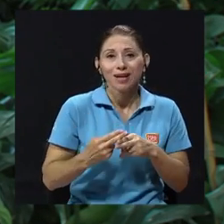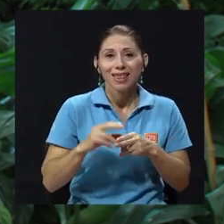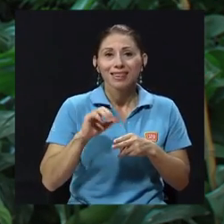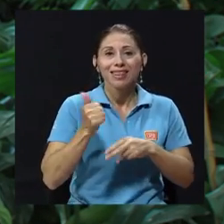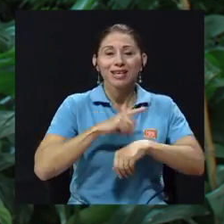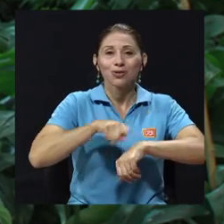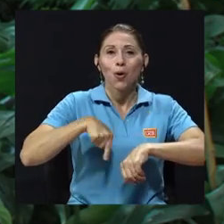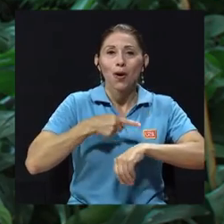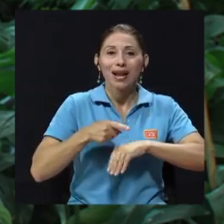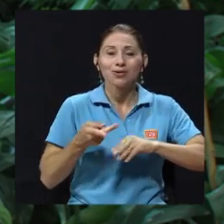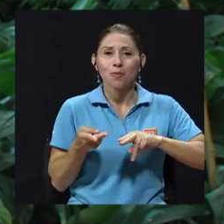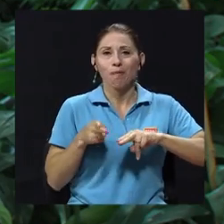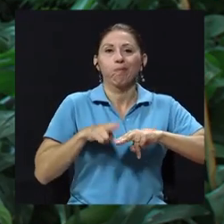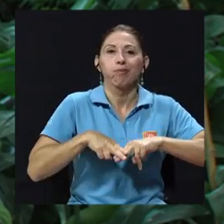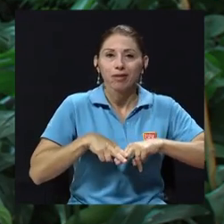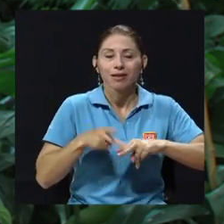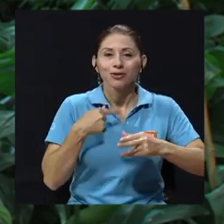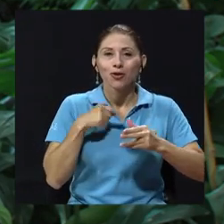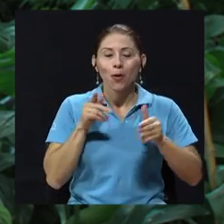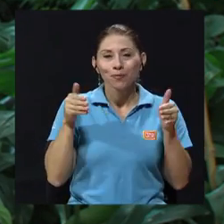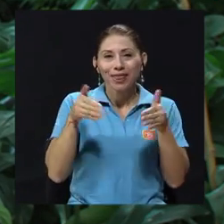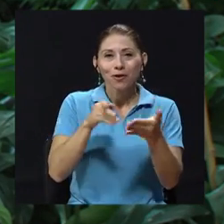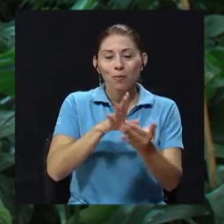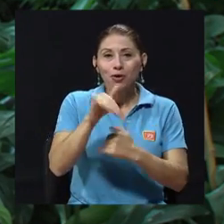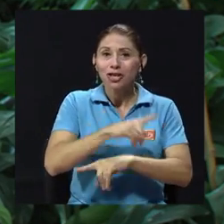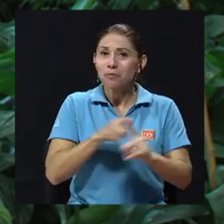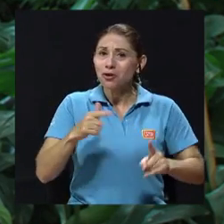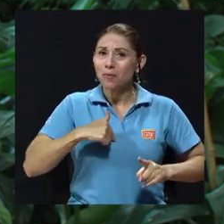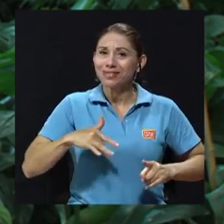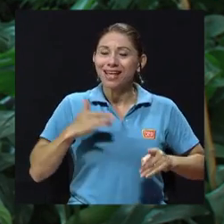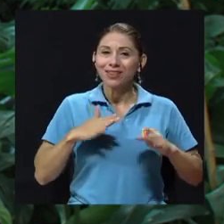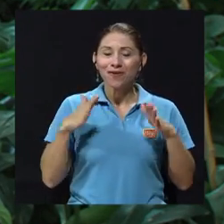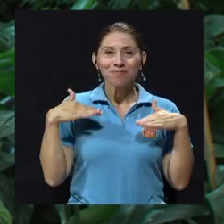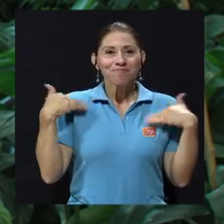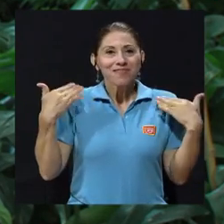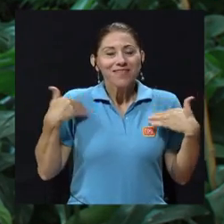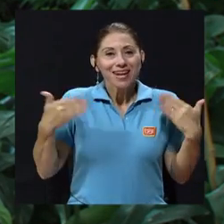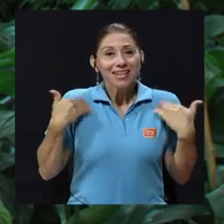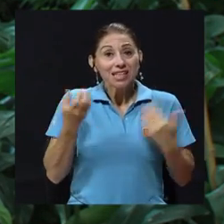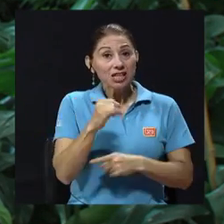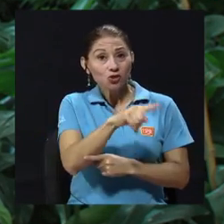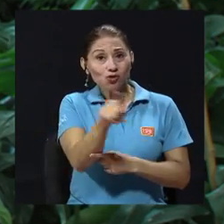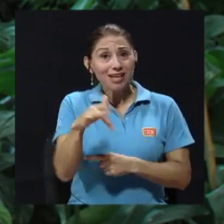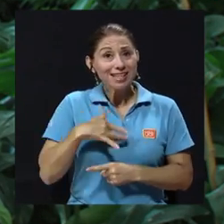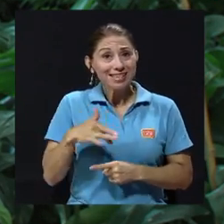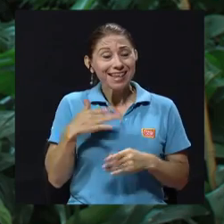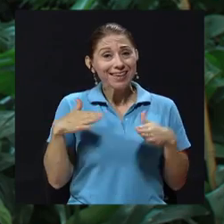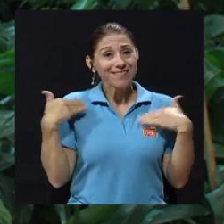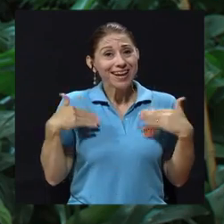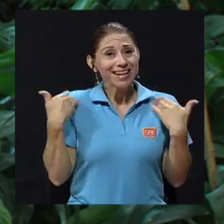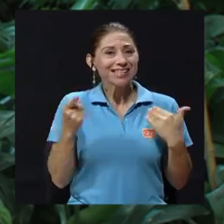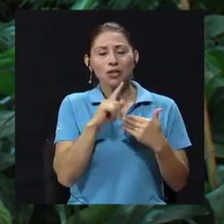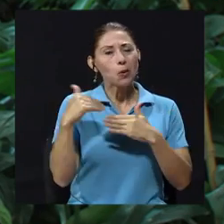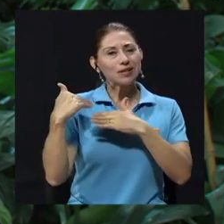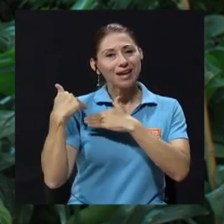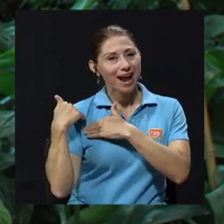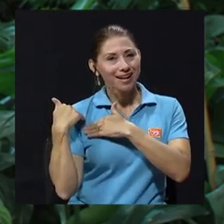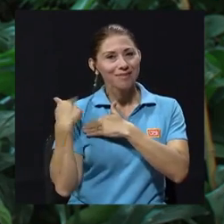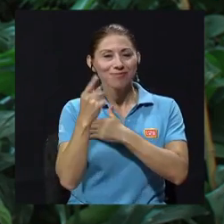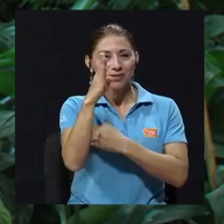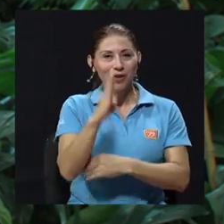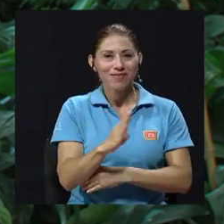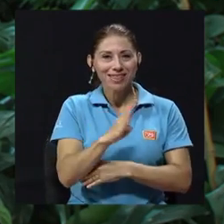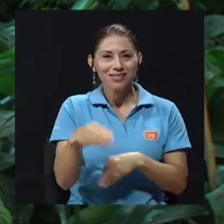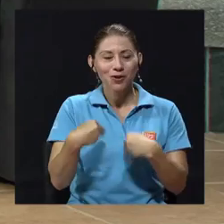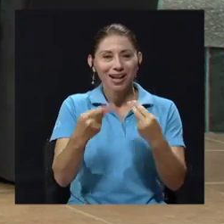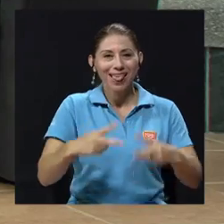son las que dedico al proyecto, pero yo me siento feliz. Entonces yo digo, si usted se siente feliz con lo que hace, no es carga, sino que es una bendición que le